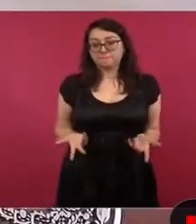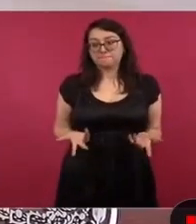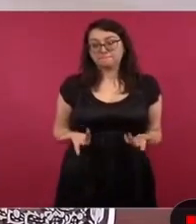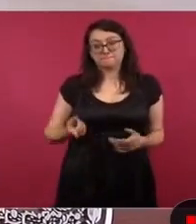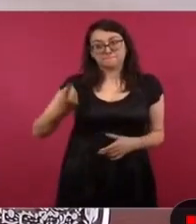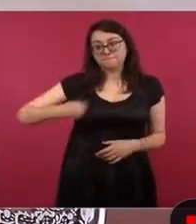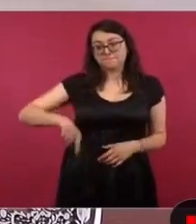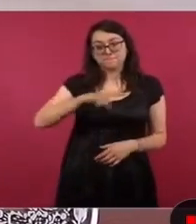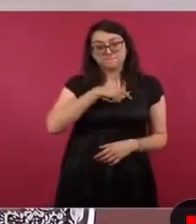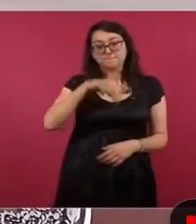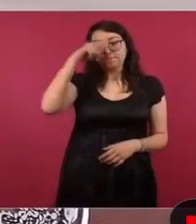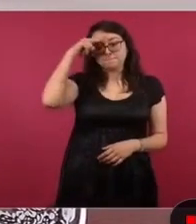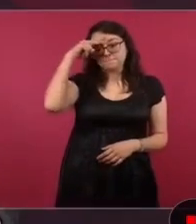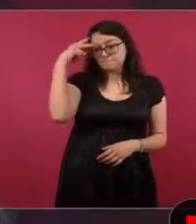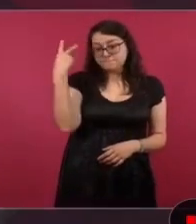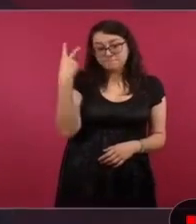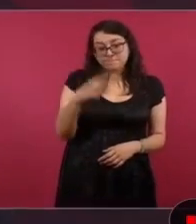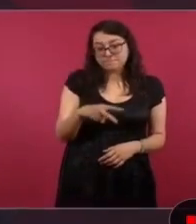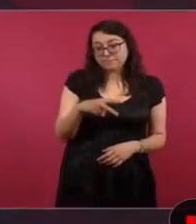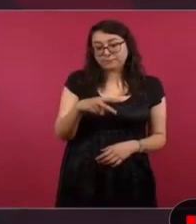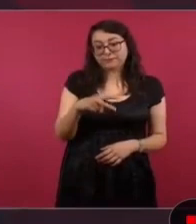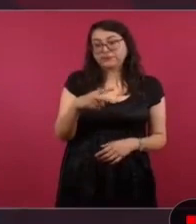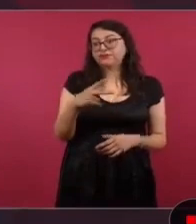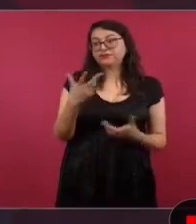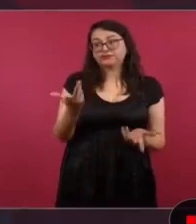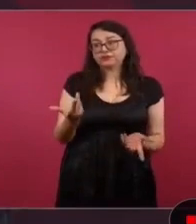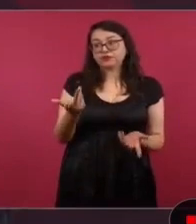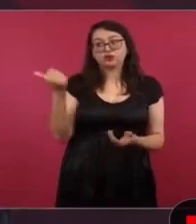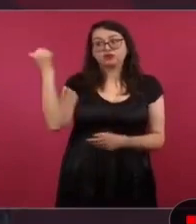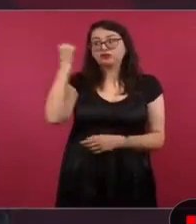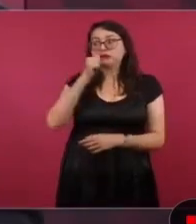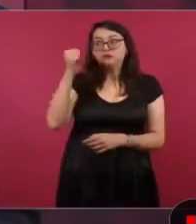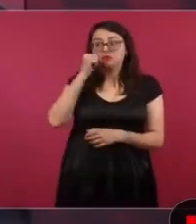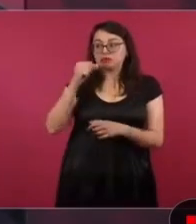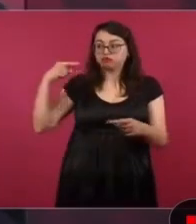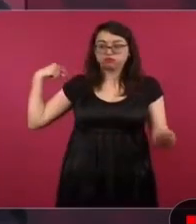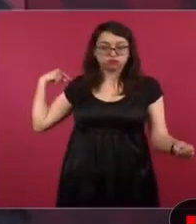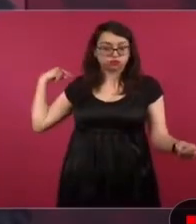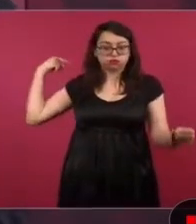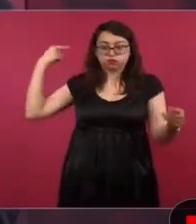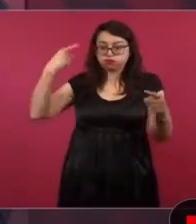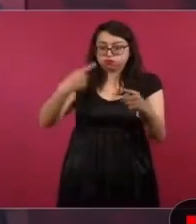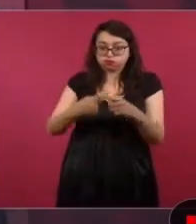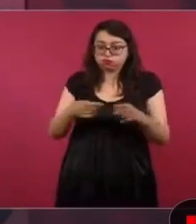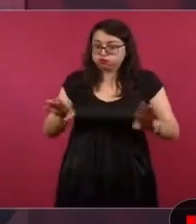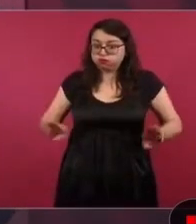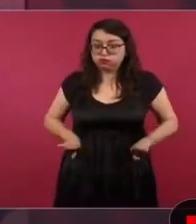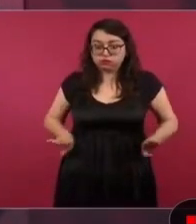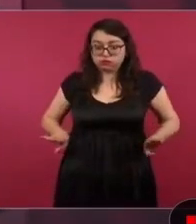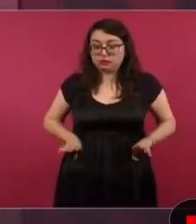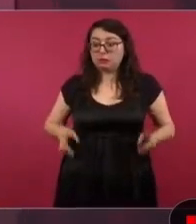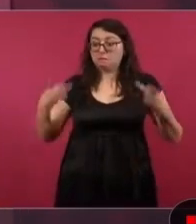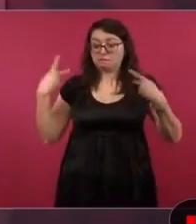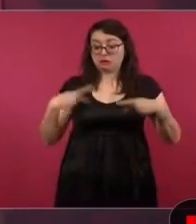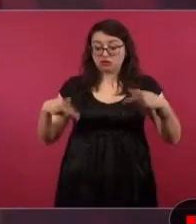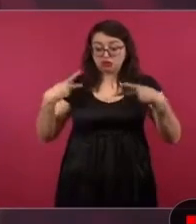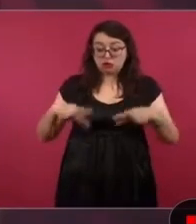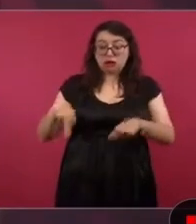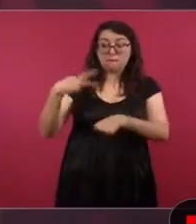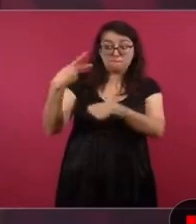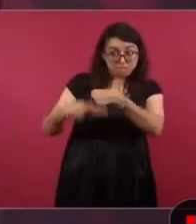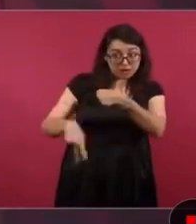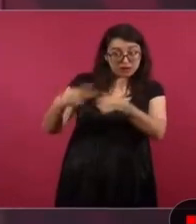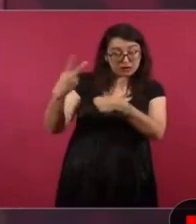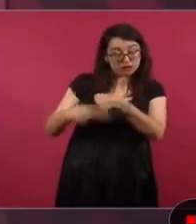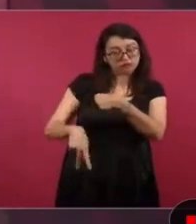una política exterior caracterizada por la protección a perseguidos y por